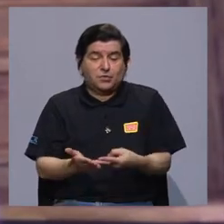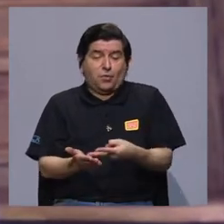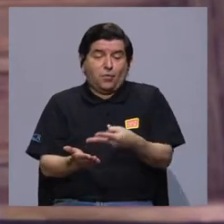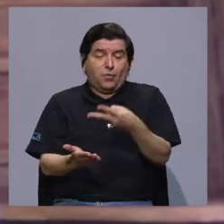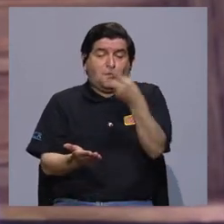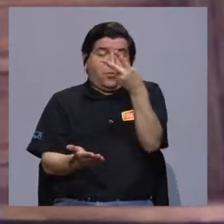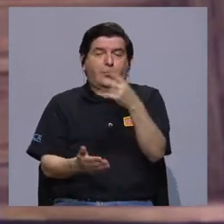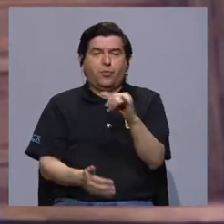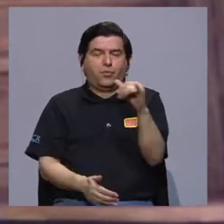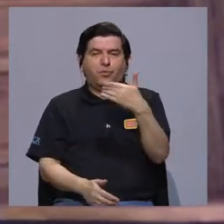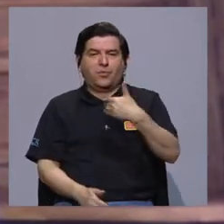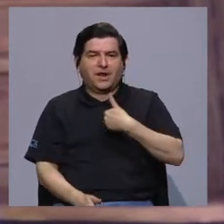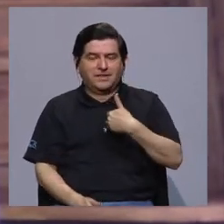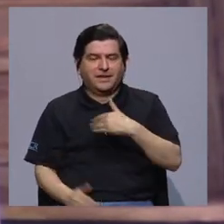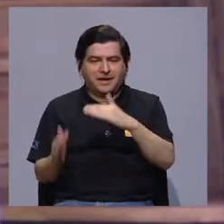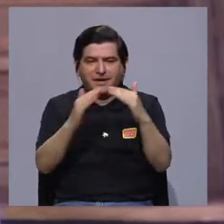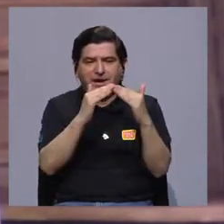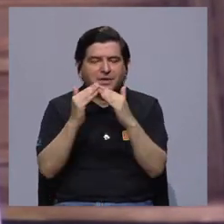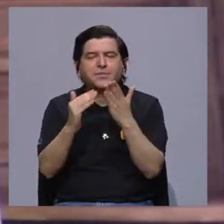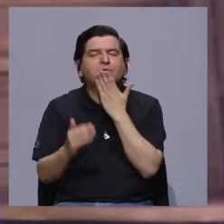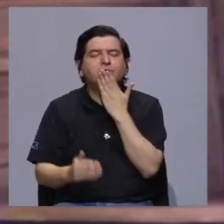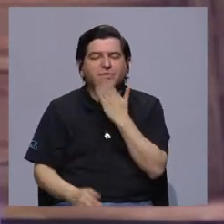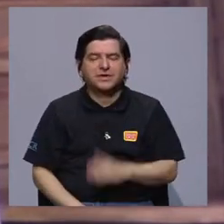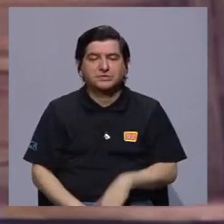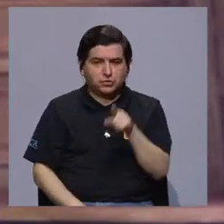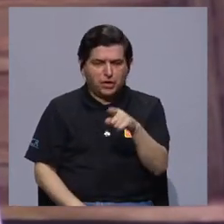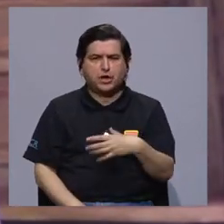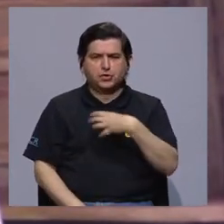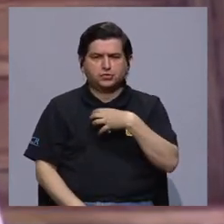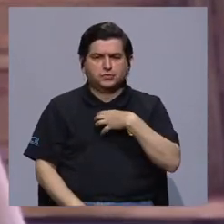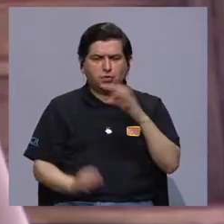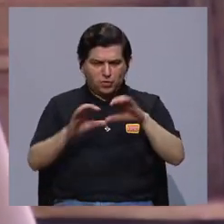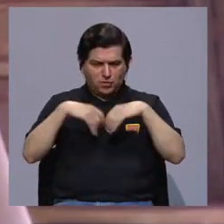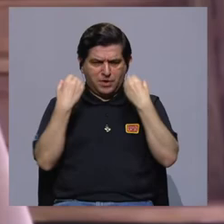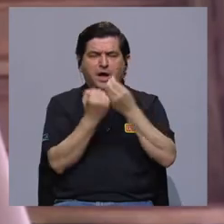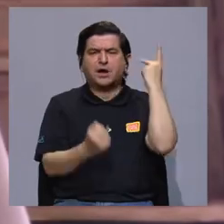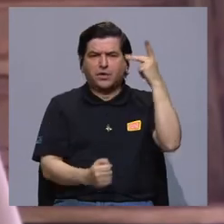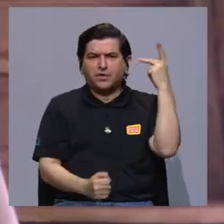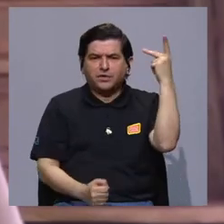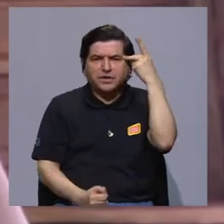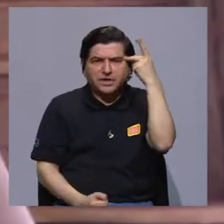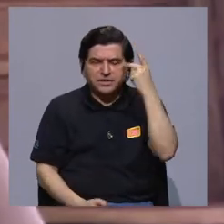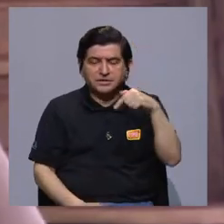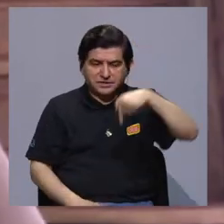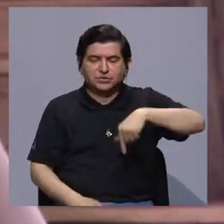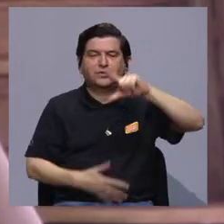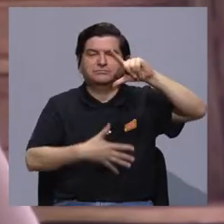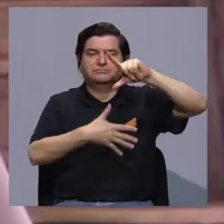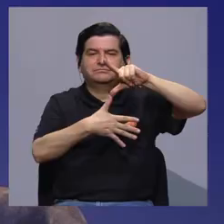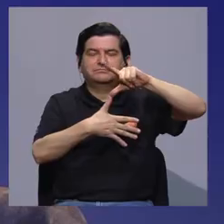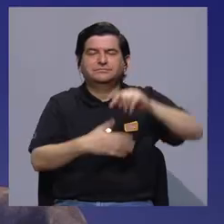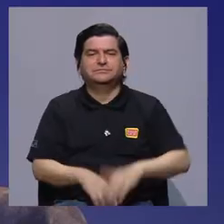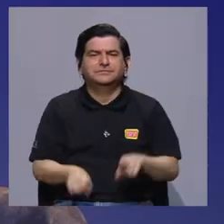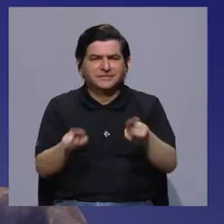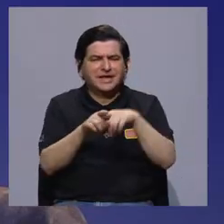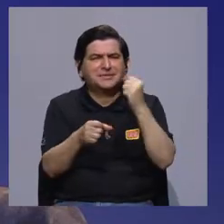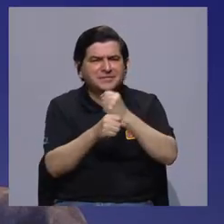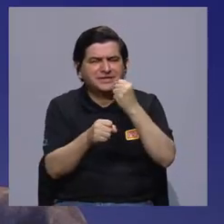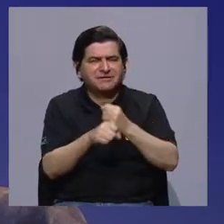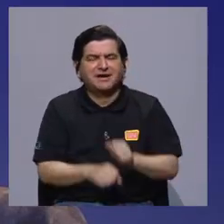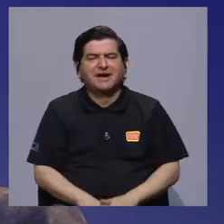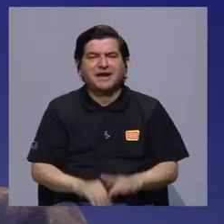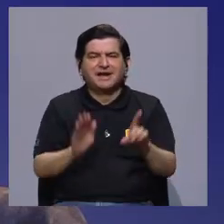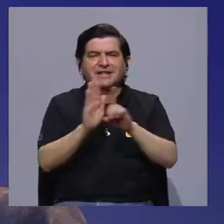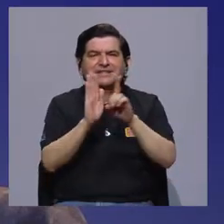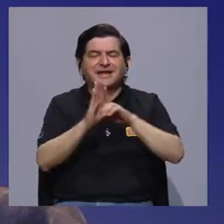riqueza también que tienen las poblaciones indígenas de organizarse de forma política en Latinoamérica. También ha trabajado el